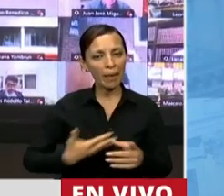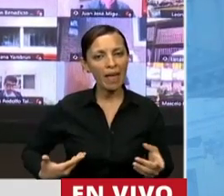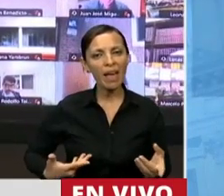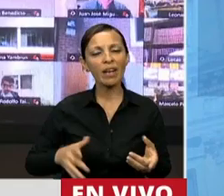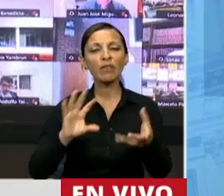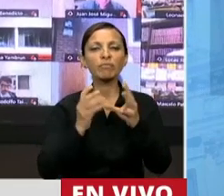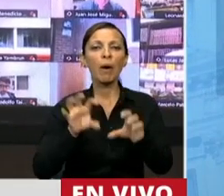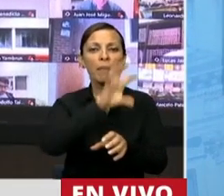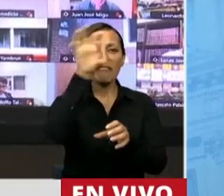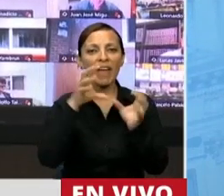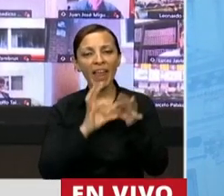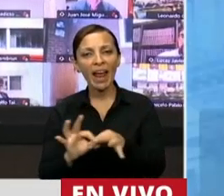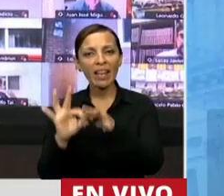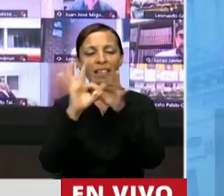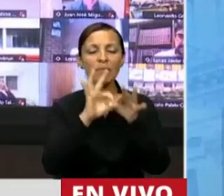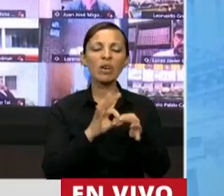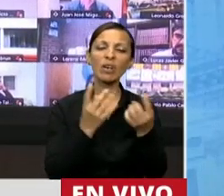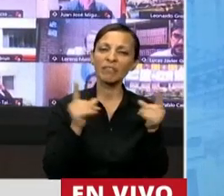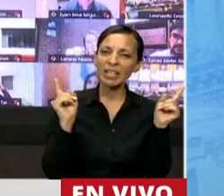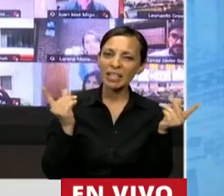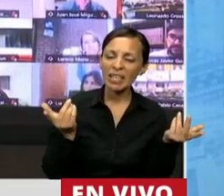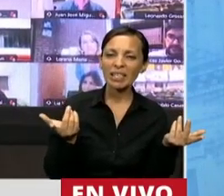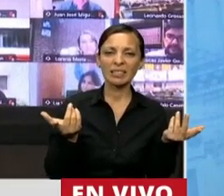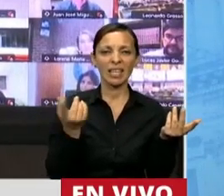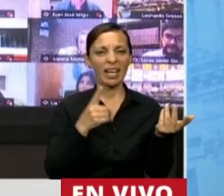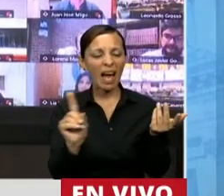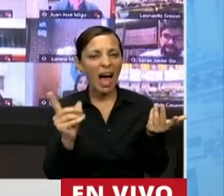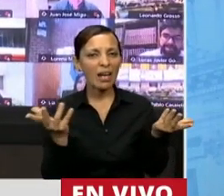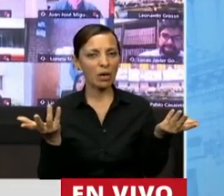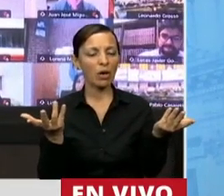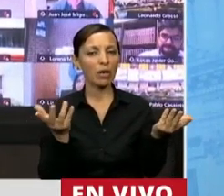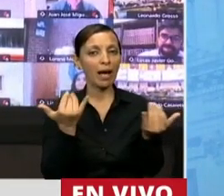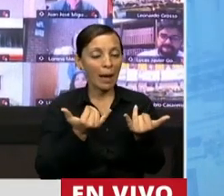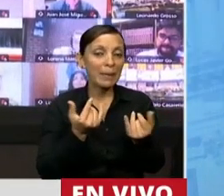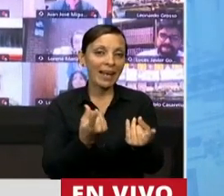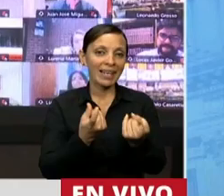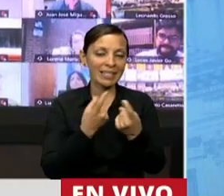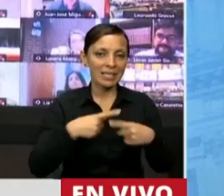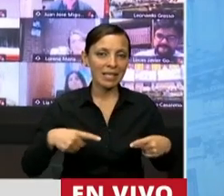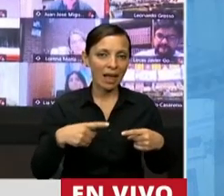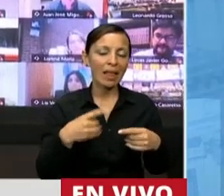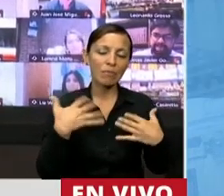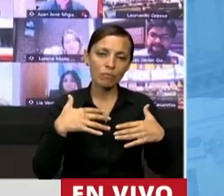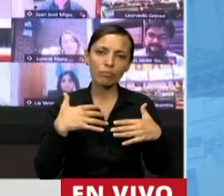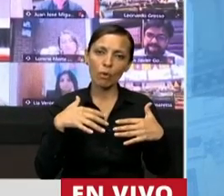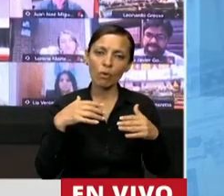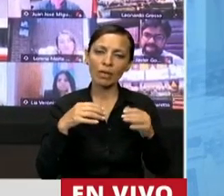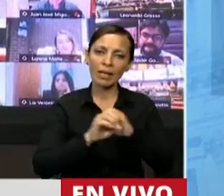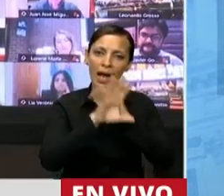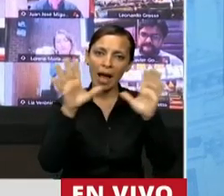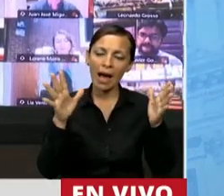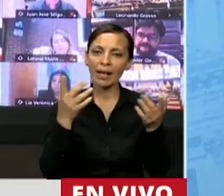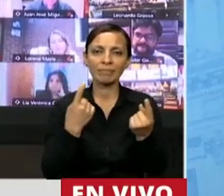muy particular y con una necesidad muy profundizada de